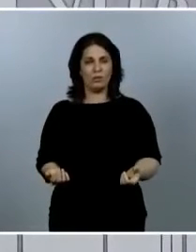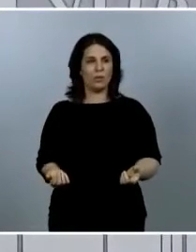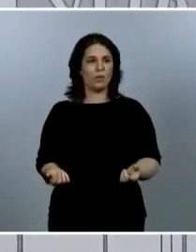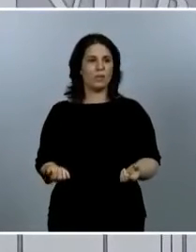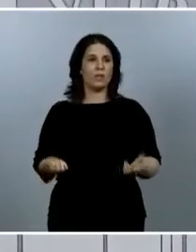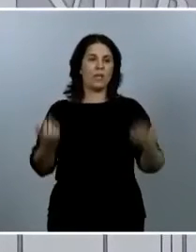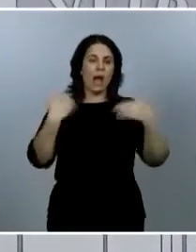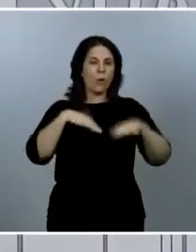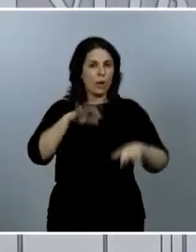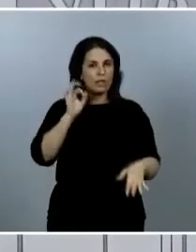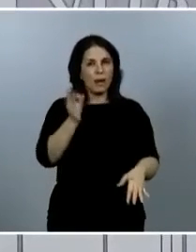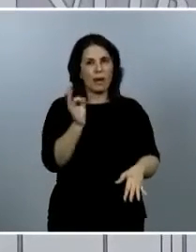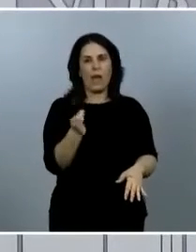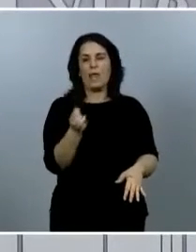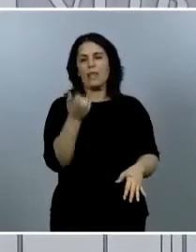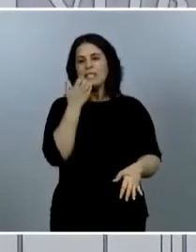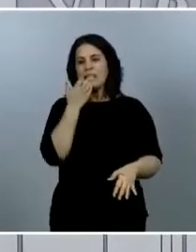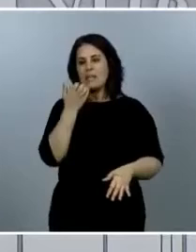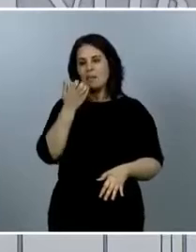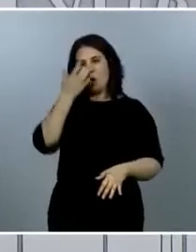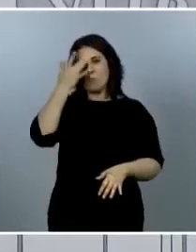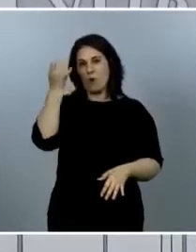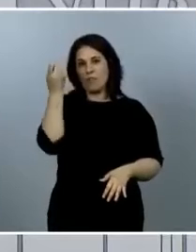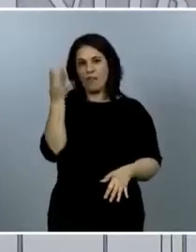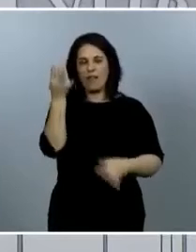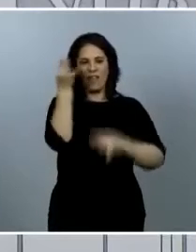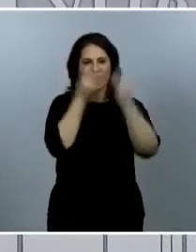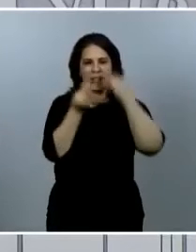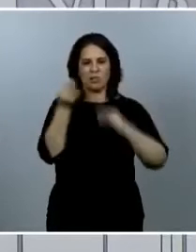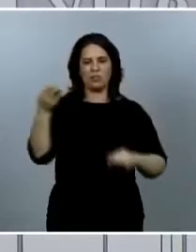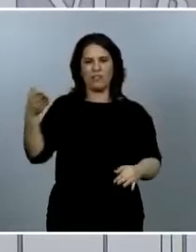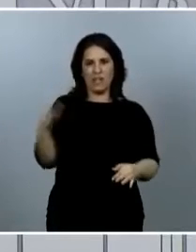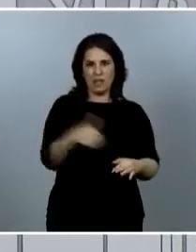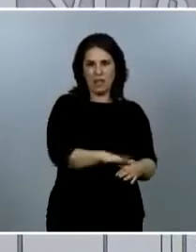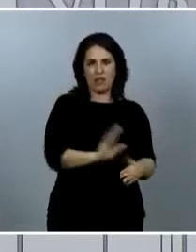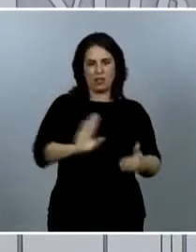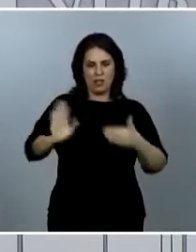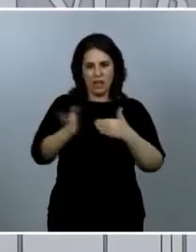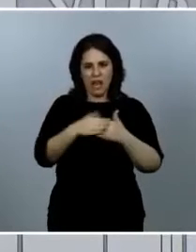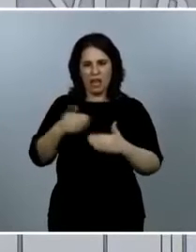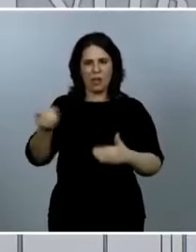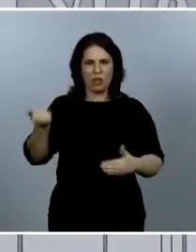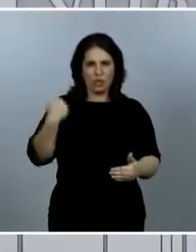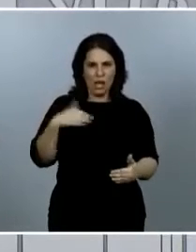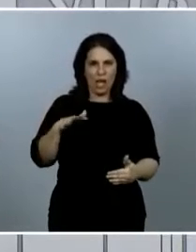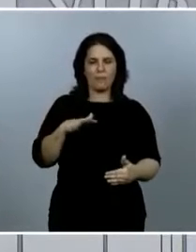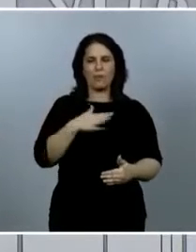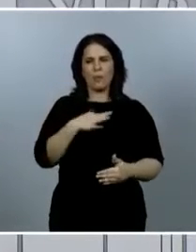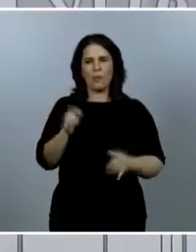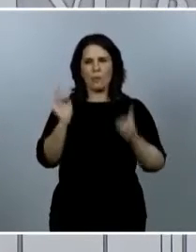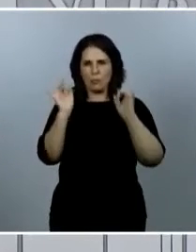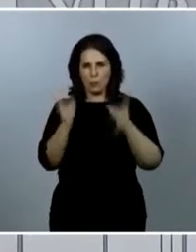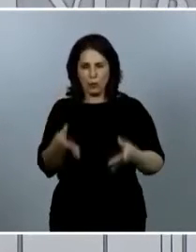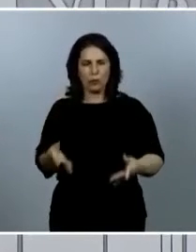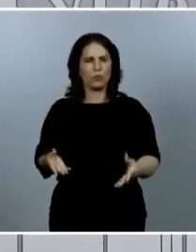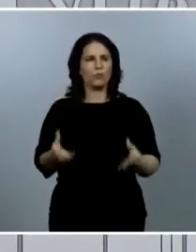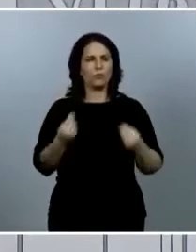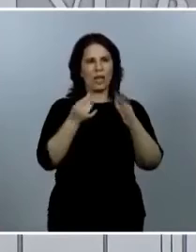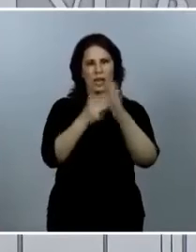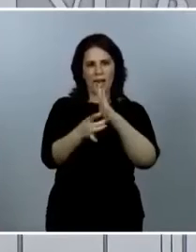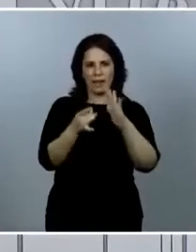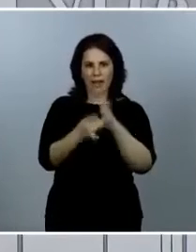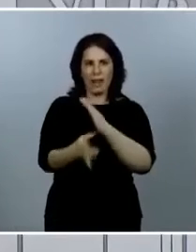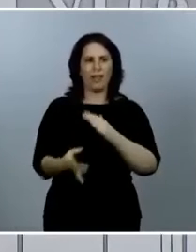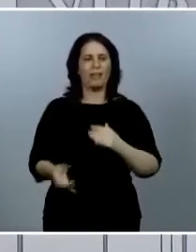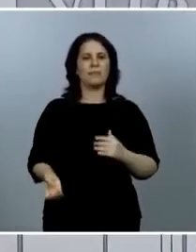vez esa serie de datos de fallecidos, y yo creo que lo vamos a poder hacer muy pronto y además con mucha calidad, es verdad que estos días de duda